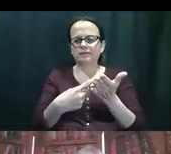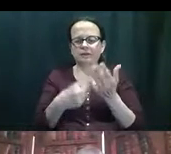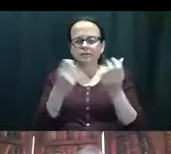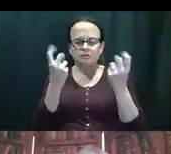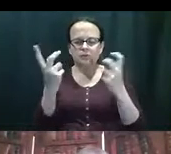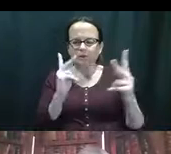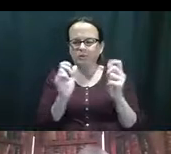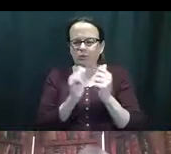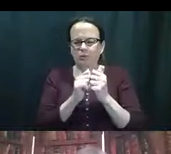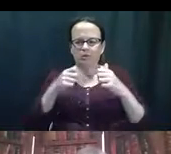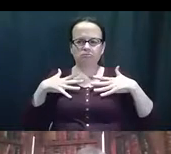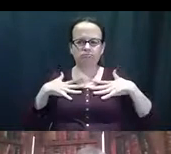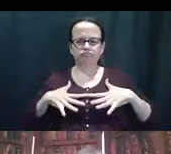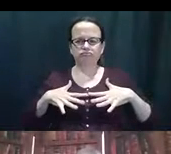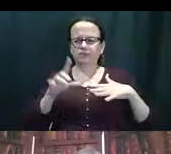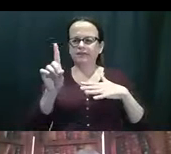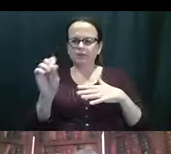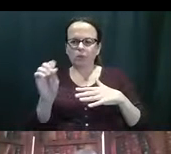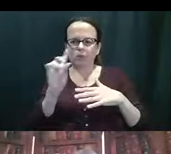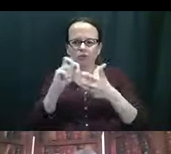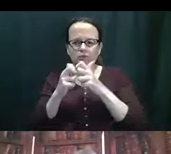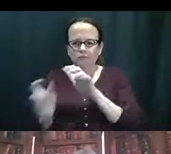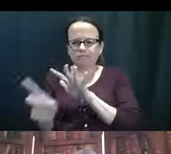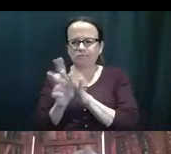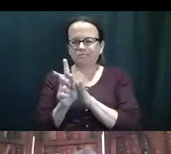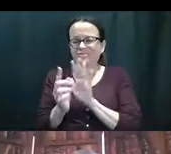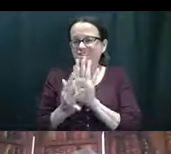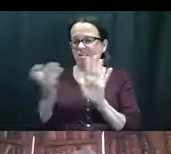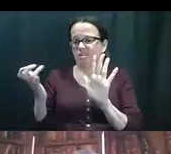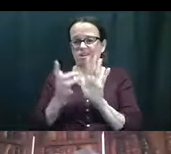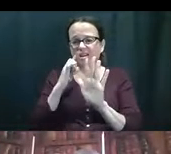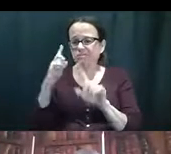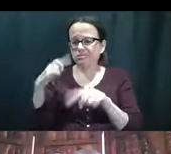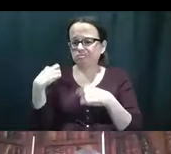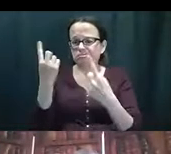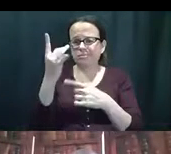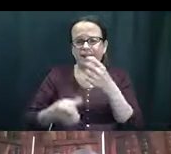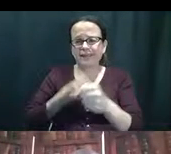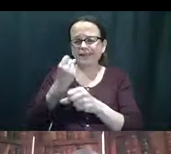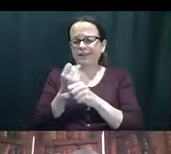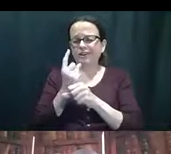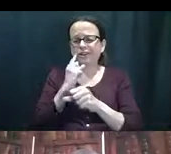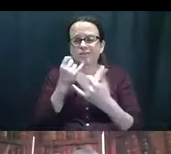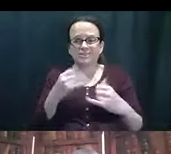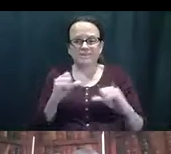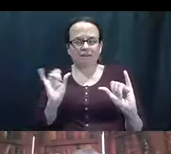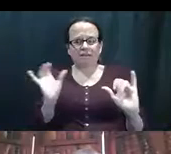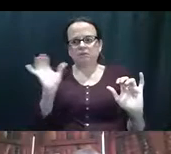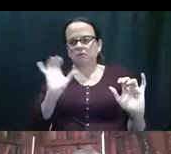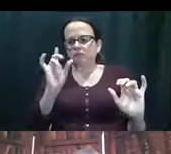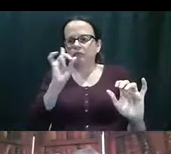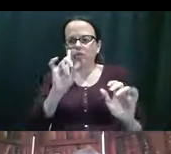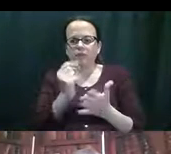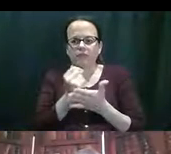que con, con el desorden depresivo puede tomar hasta ocho años para buscar